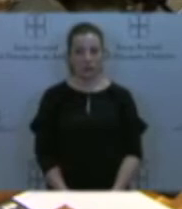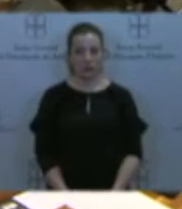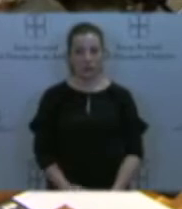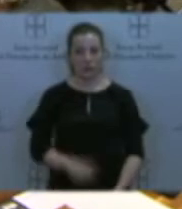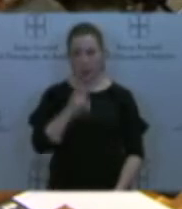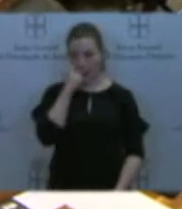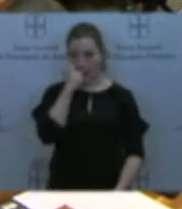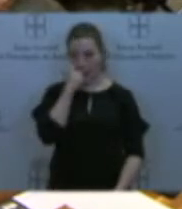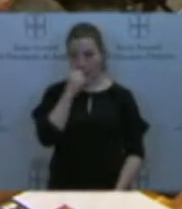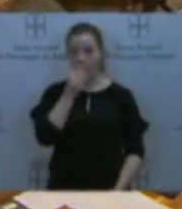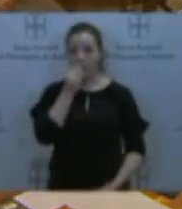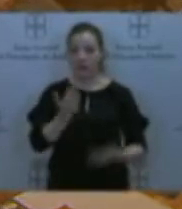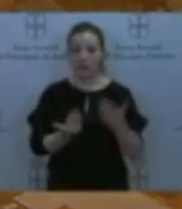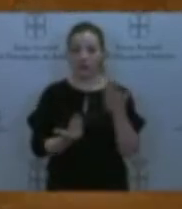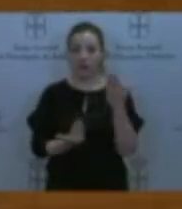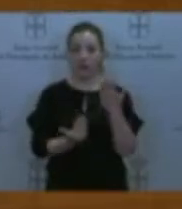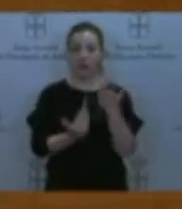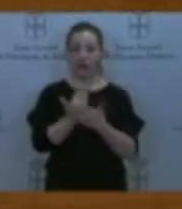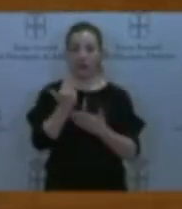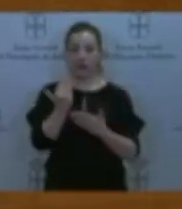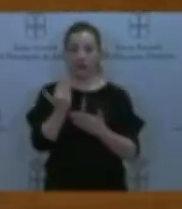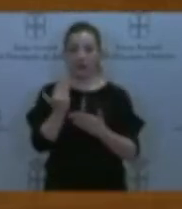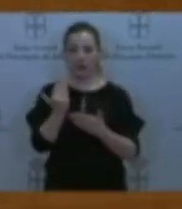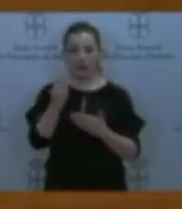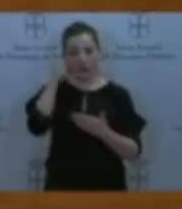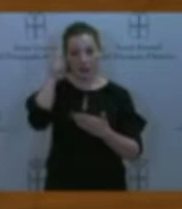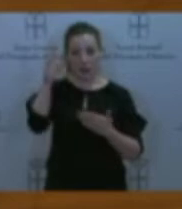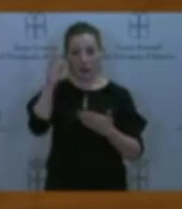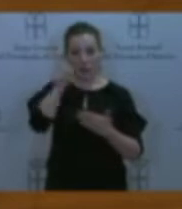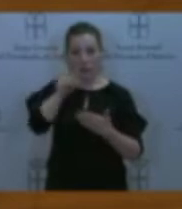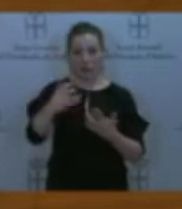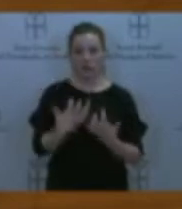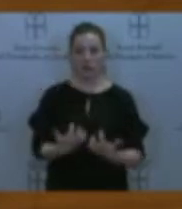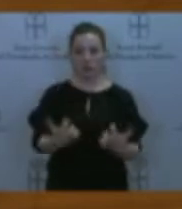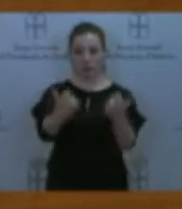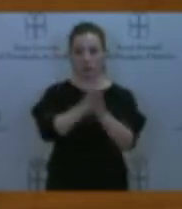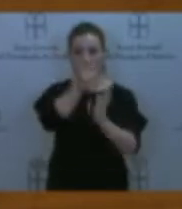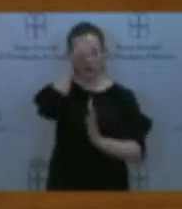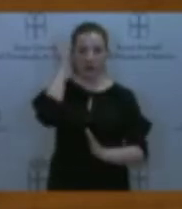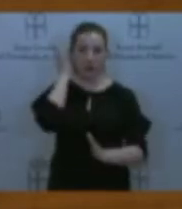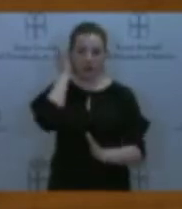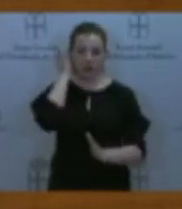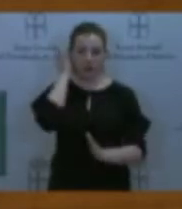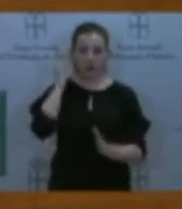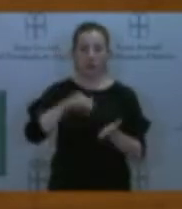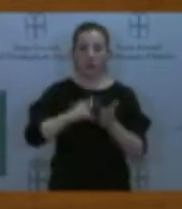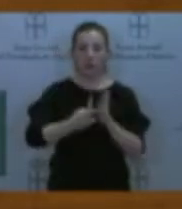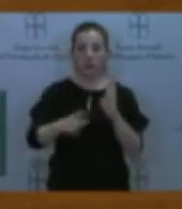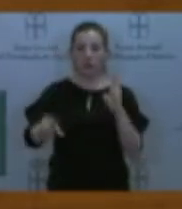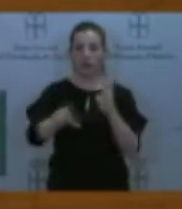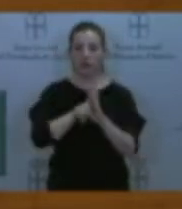Buenos días. Un saludo a la gente que hoy nos visita, compañeras, compañeros. El proyecto de ley que